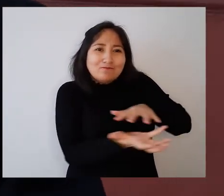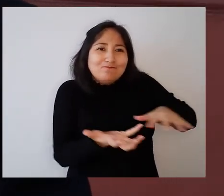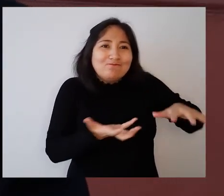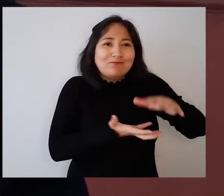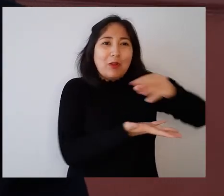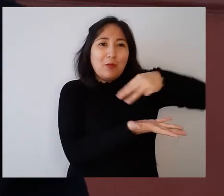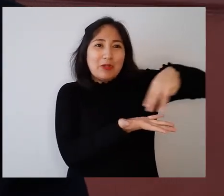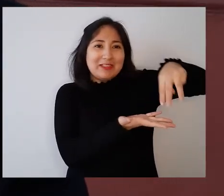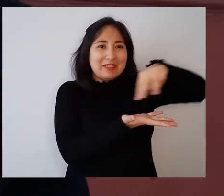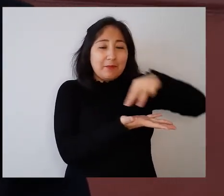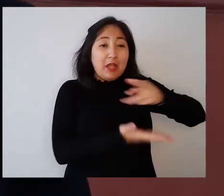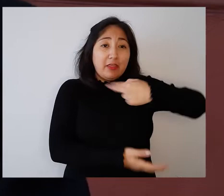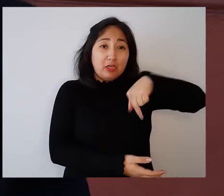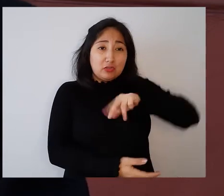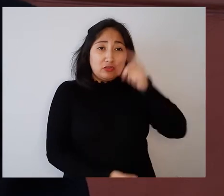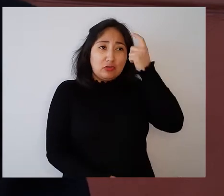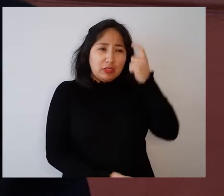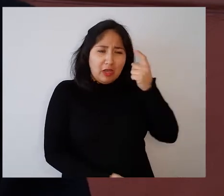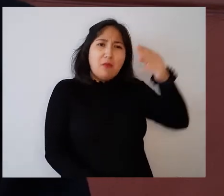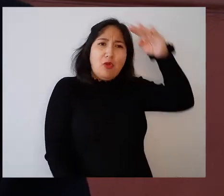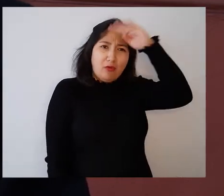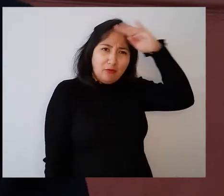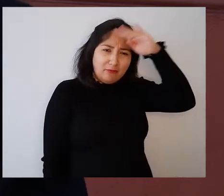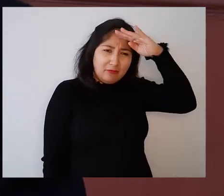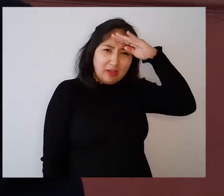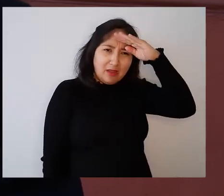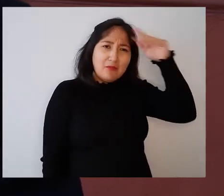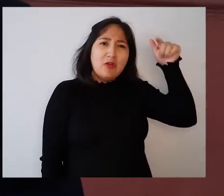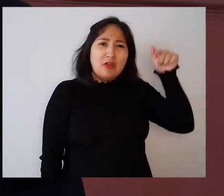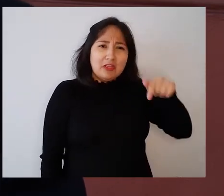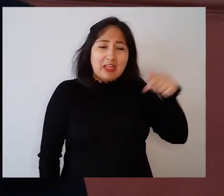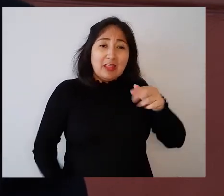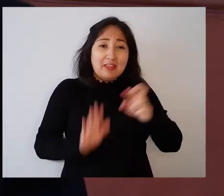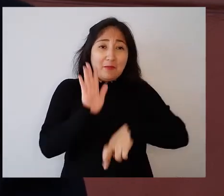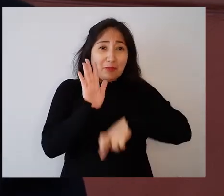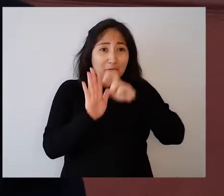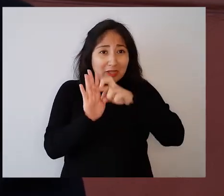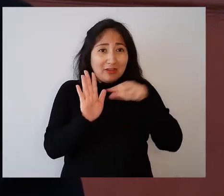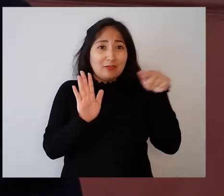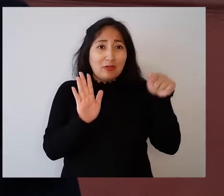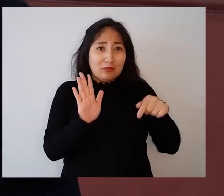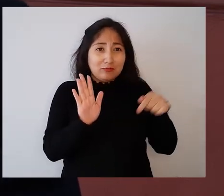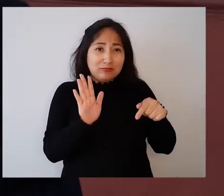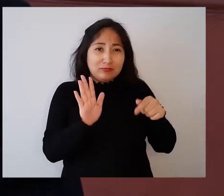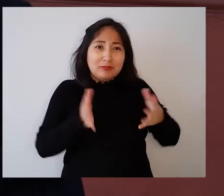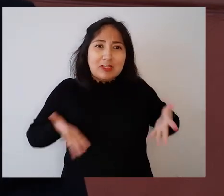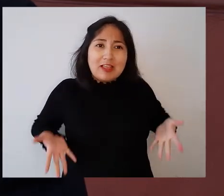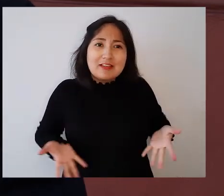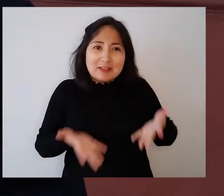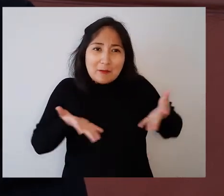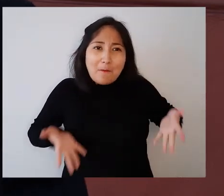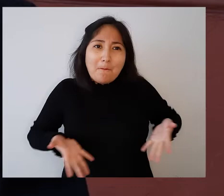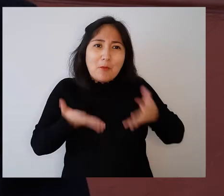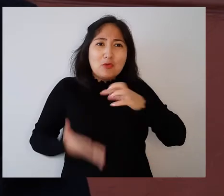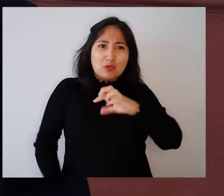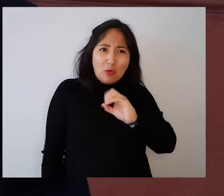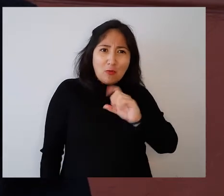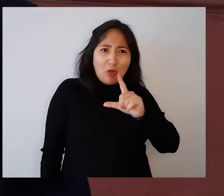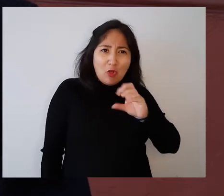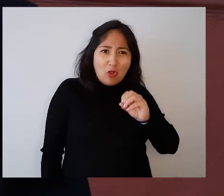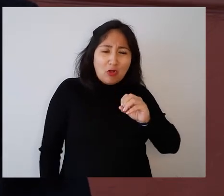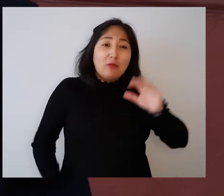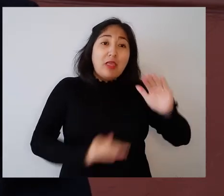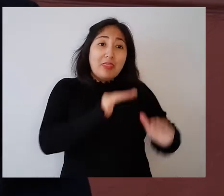que se hace con las municipalidades. Y nosotros creemos y estamos muy confiados de que es el primer proyecto que se puede hacer en este